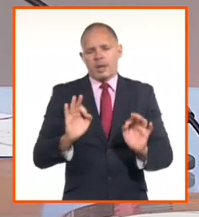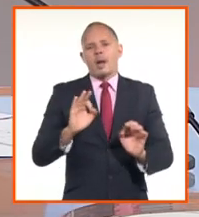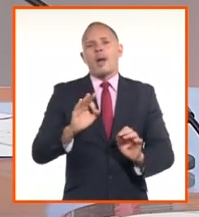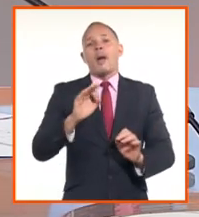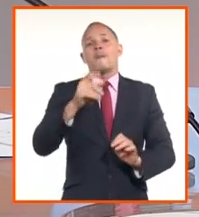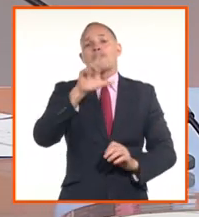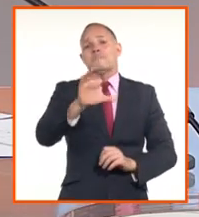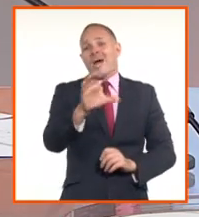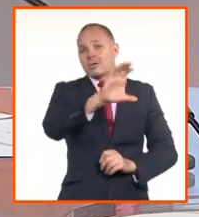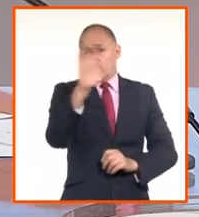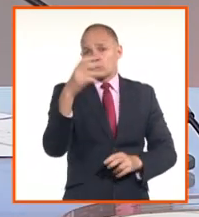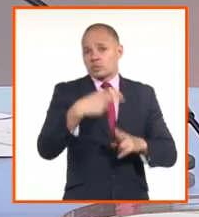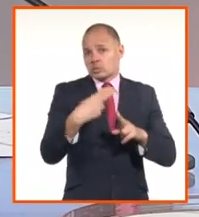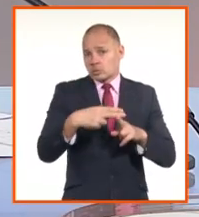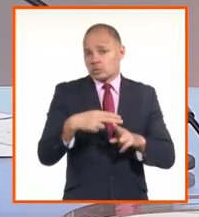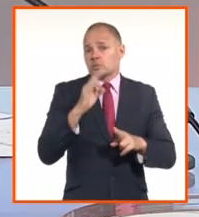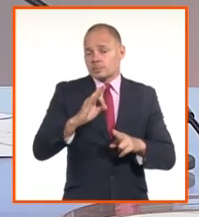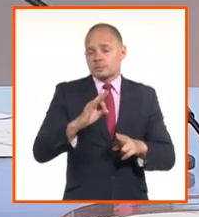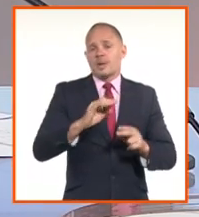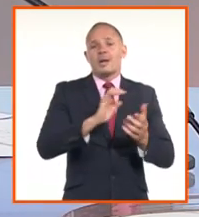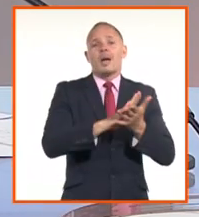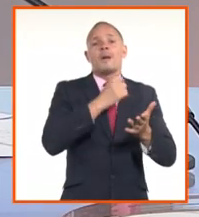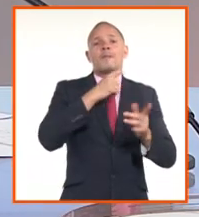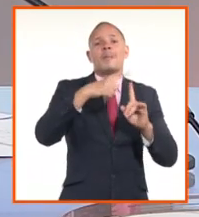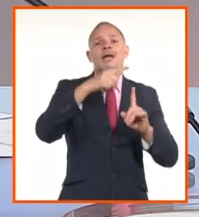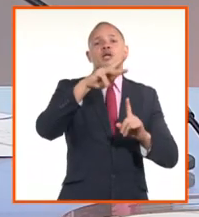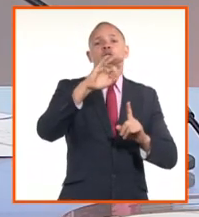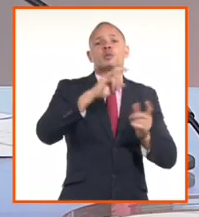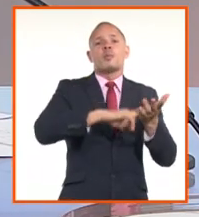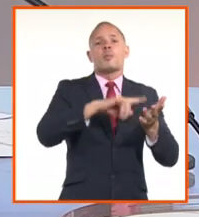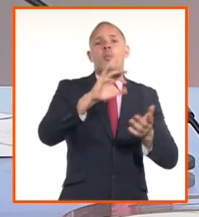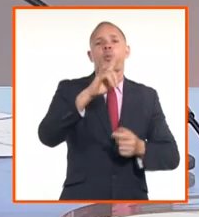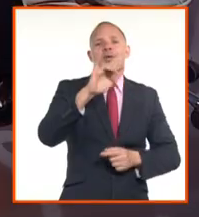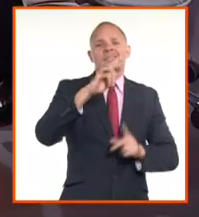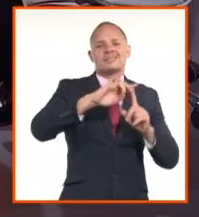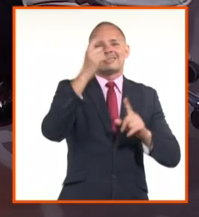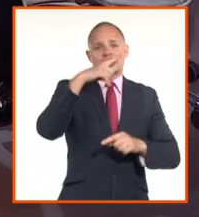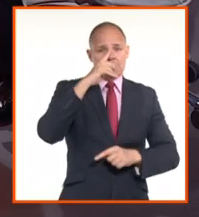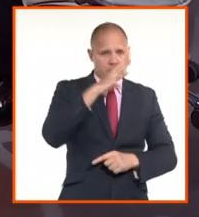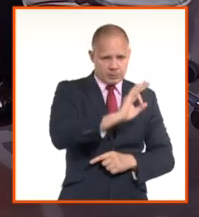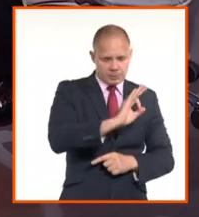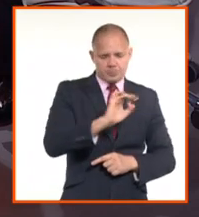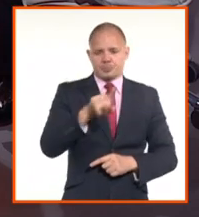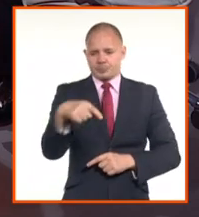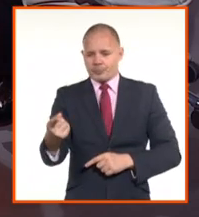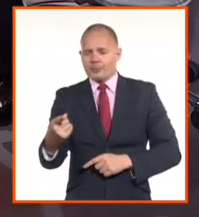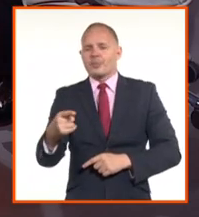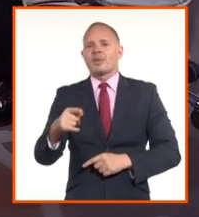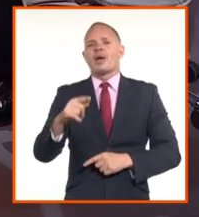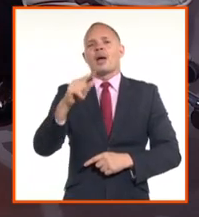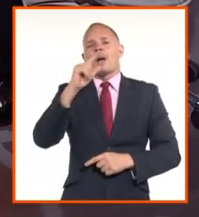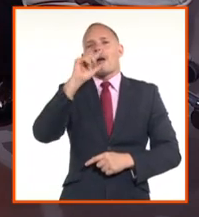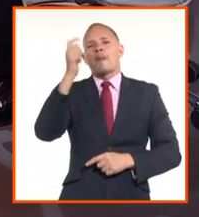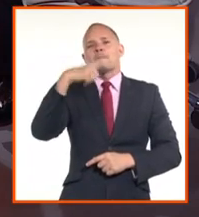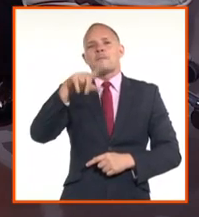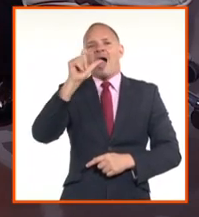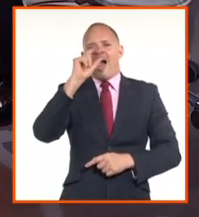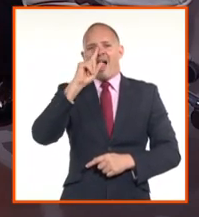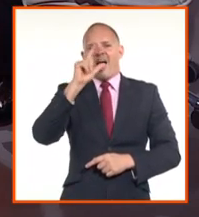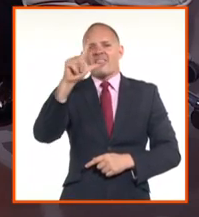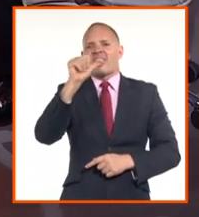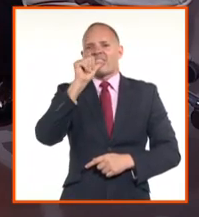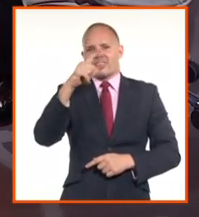de la tasa de cambio. El pollo de arroz con pollo, ¿cómo va a ser el cambio? ¿Cuánto se ha previsto? ¿Cómo es? ¿Qué se aplica? Bueno,